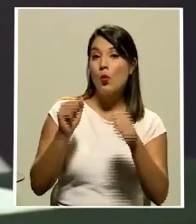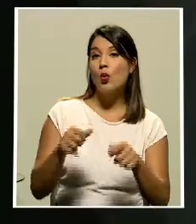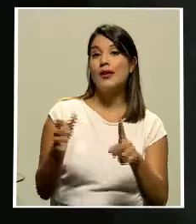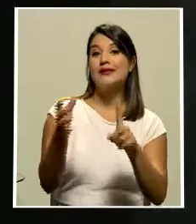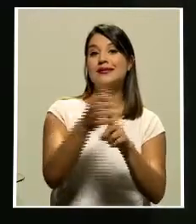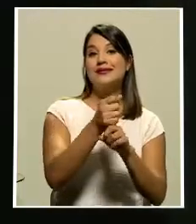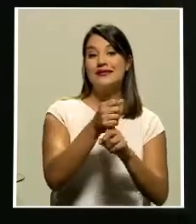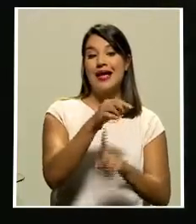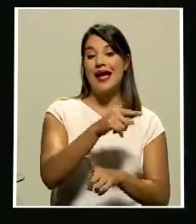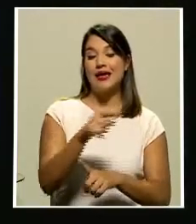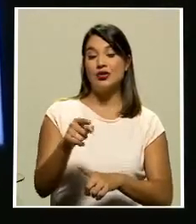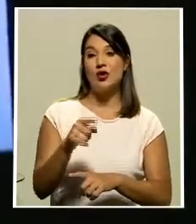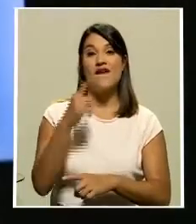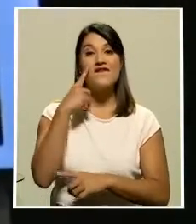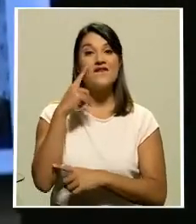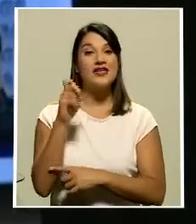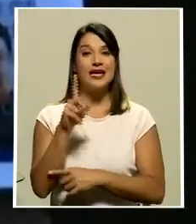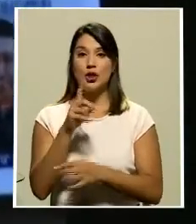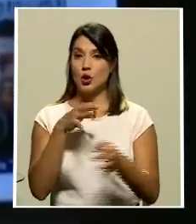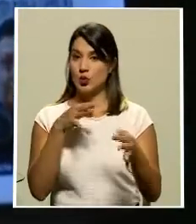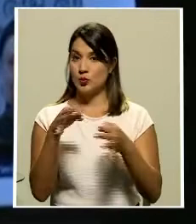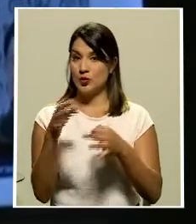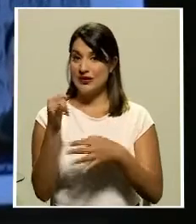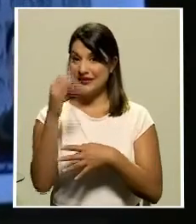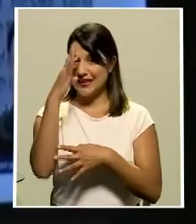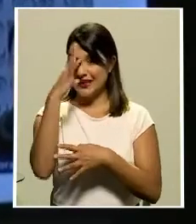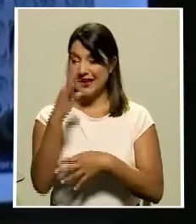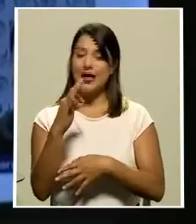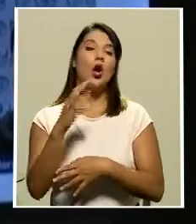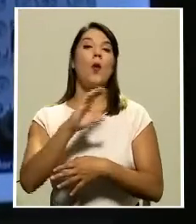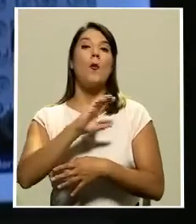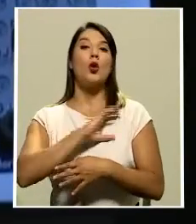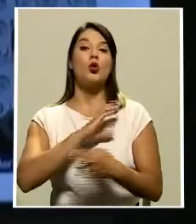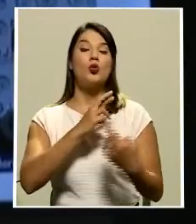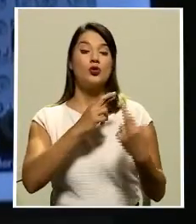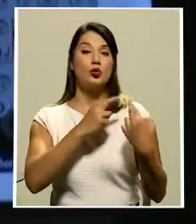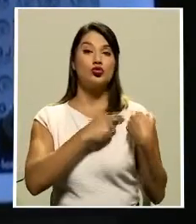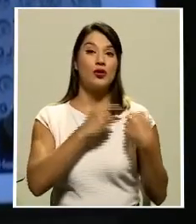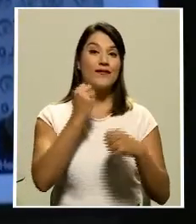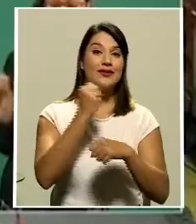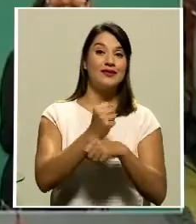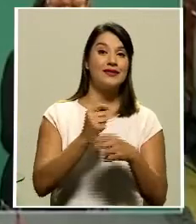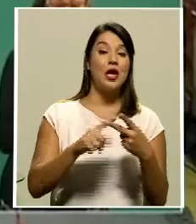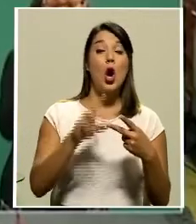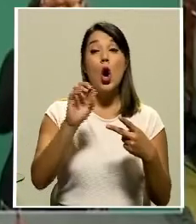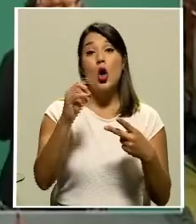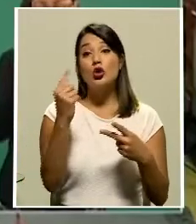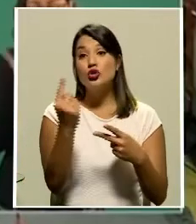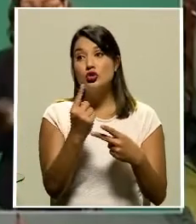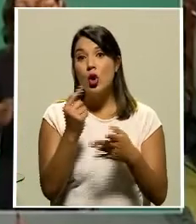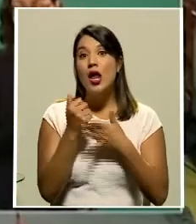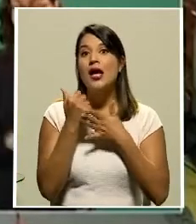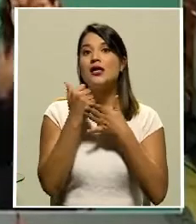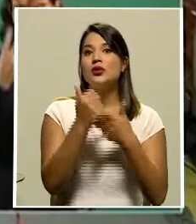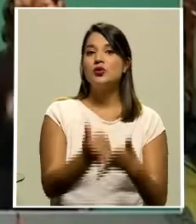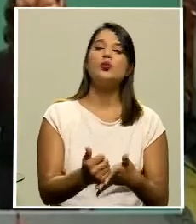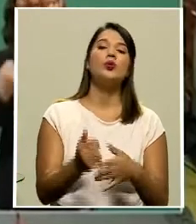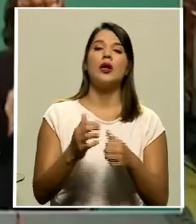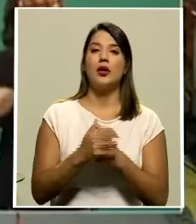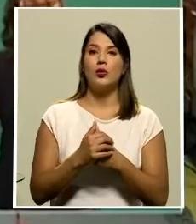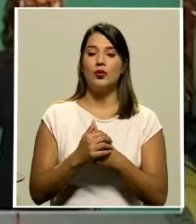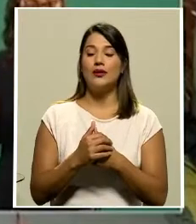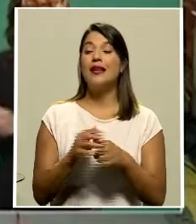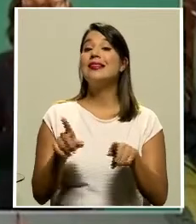contra El fiscal no aclaró si creen que los policías perpetraron los asesinatos o solo los encubrieron además de los agentes